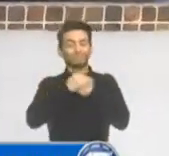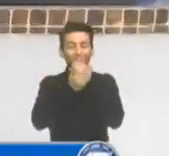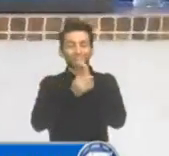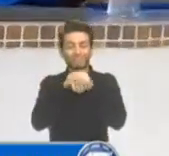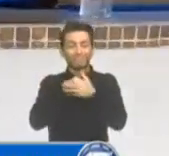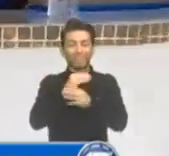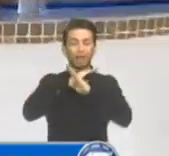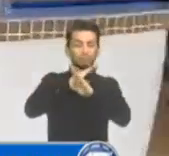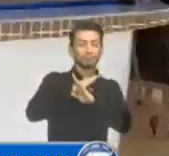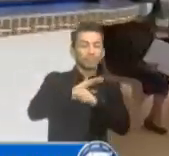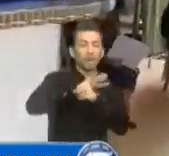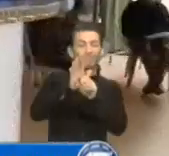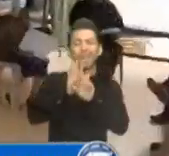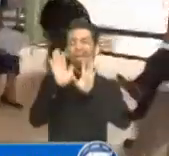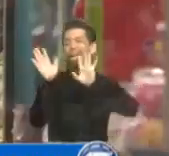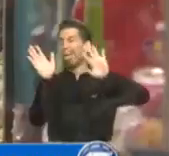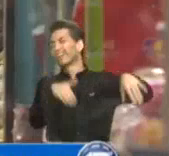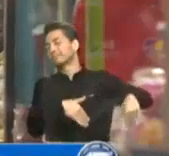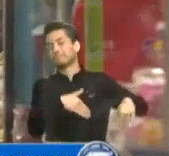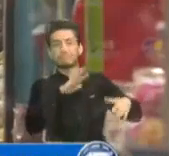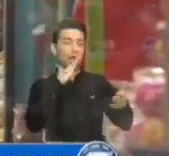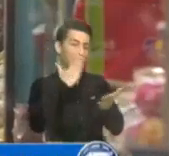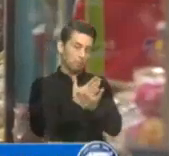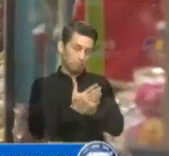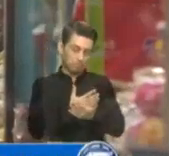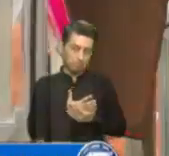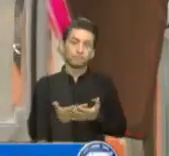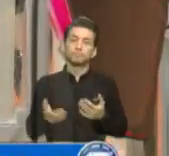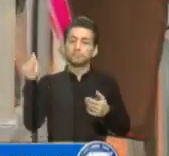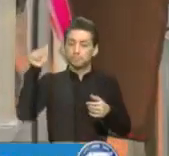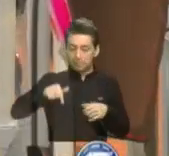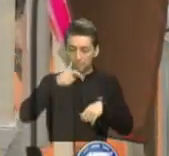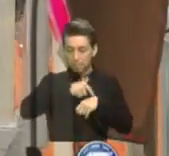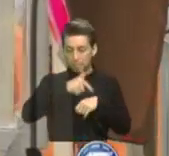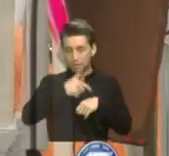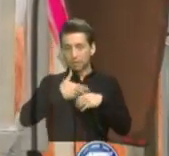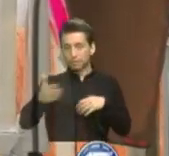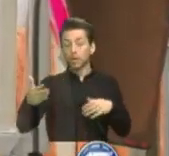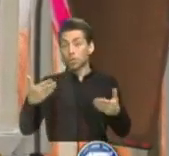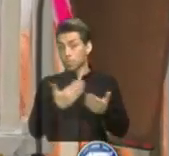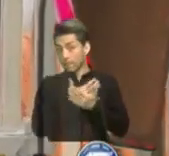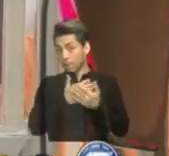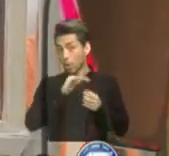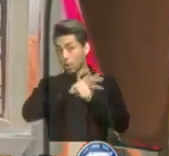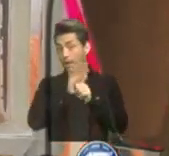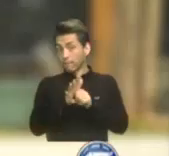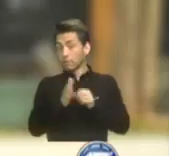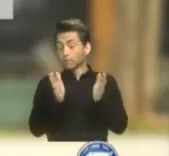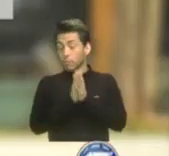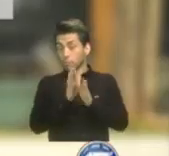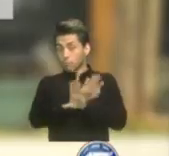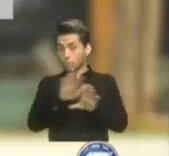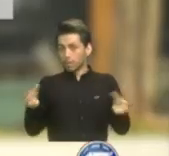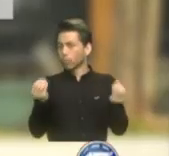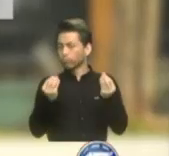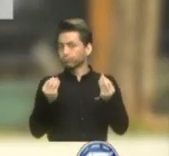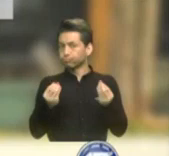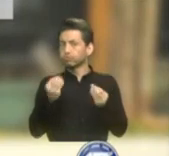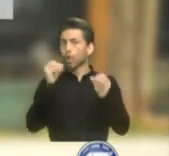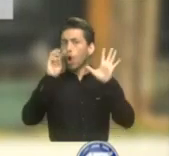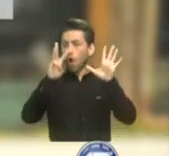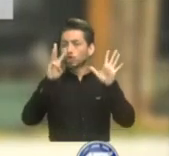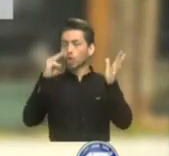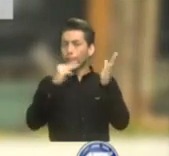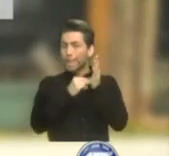prevención contra el COVID-19. A la fecha, el nuevo coronavirus le ha quitado la vida a más de 8 mil personas